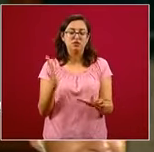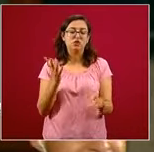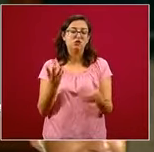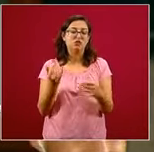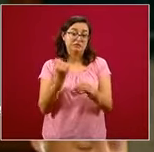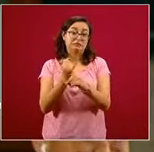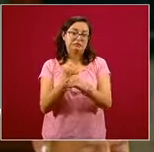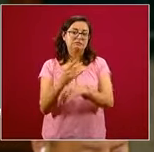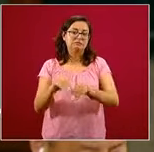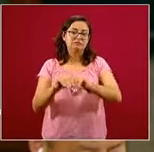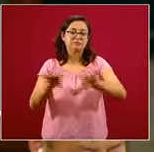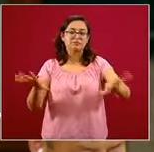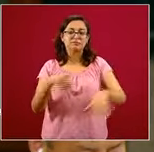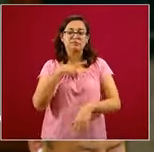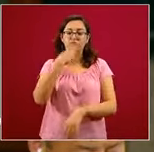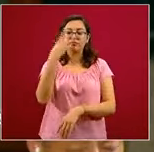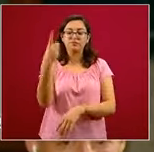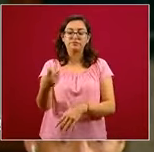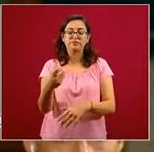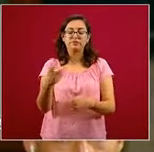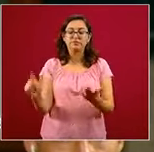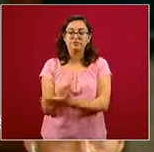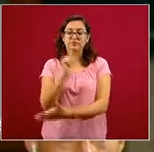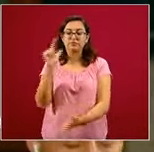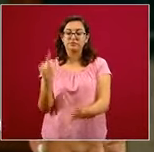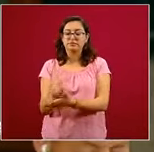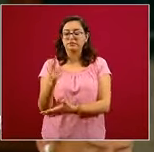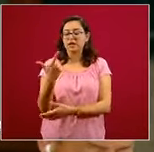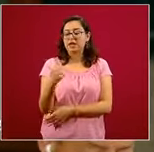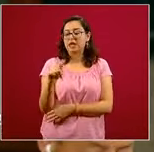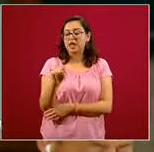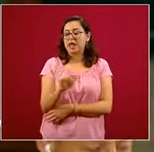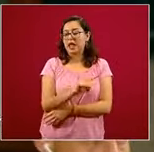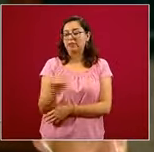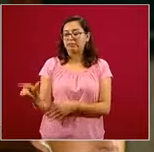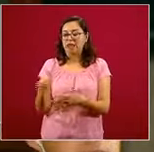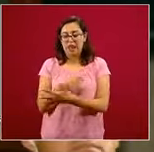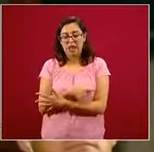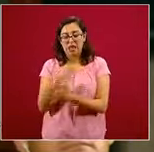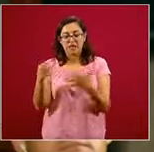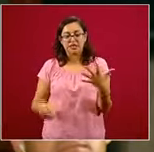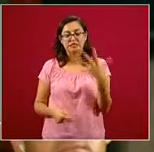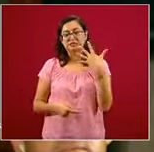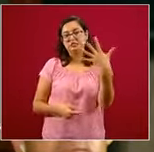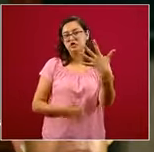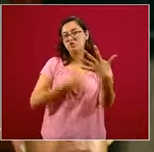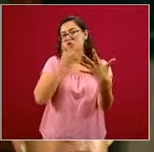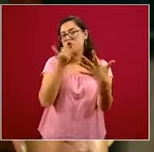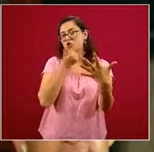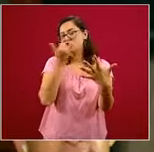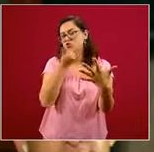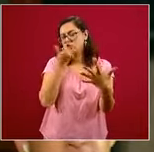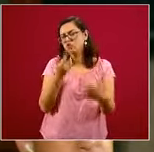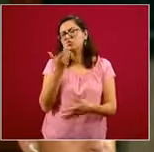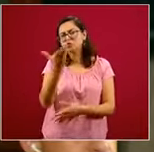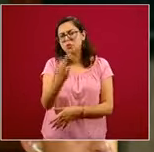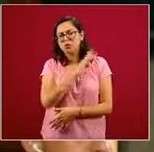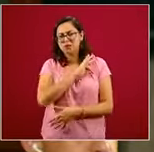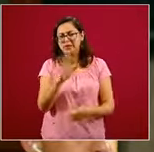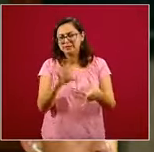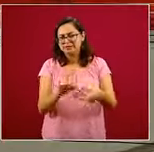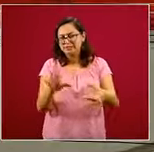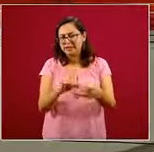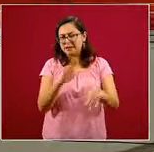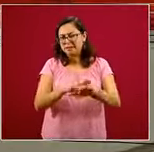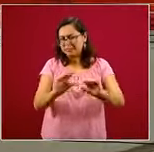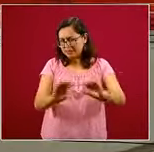sociales donde habla los cinco errores de la ley Gatel. Parece ser que ya le están haciendo promoción. ¿Nos puede platicar acerca de eso? Por